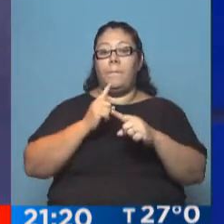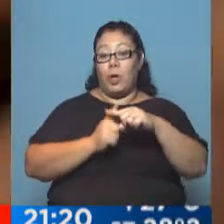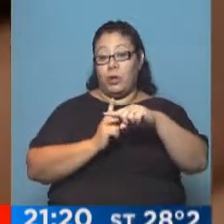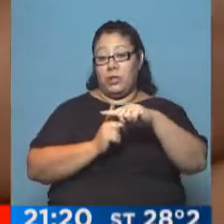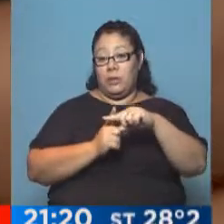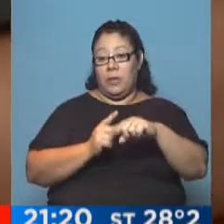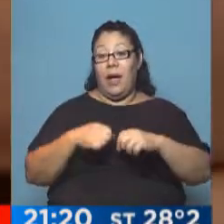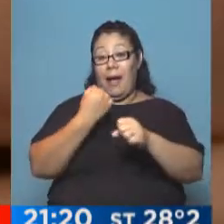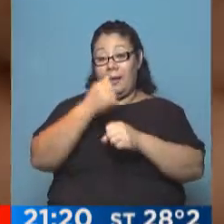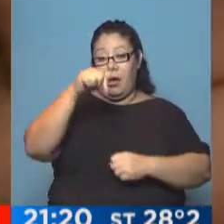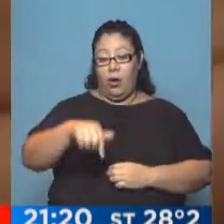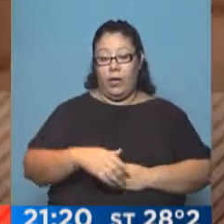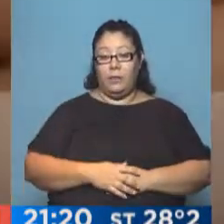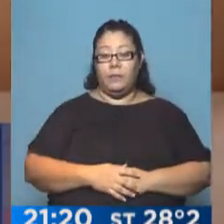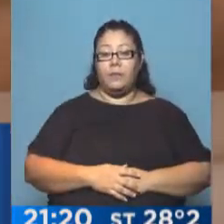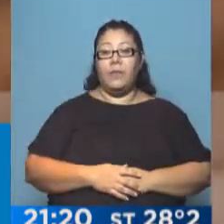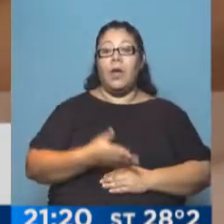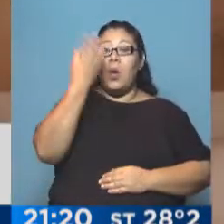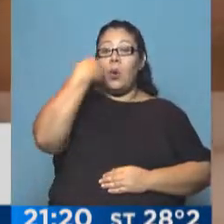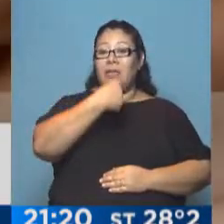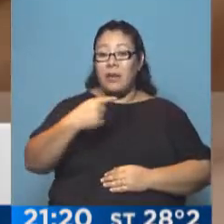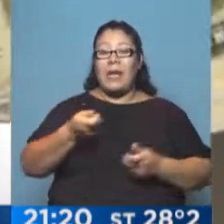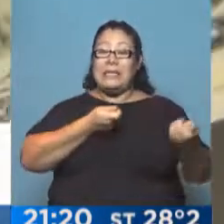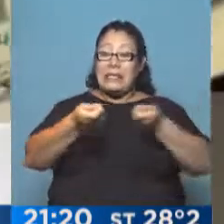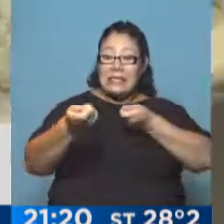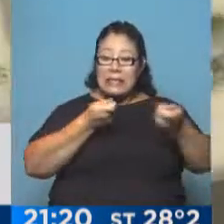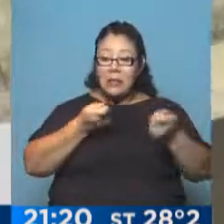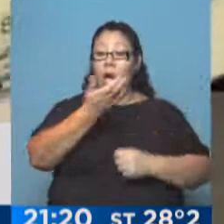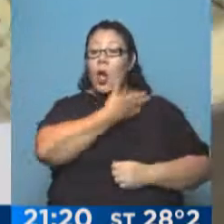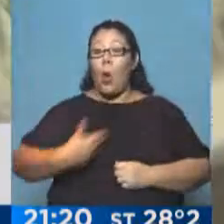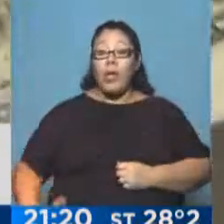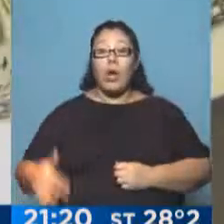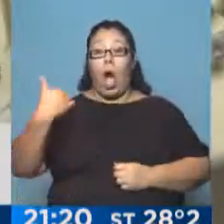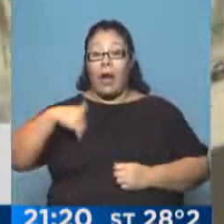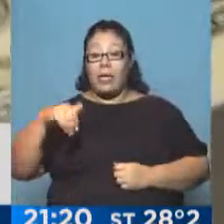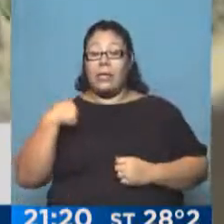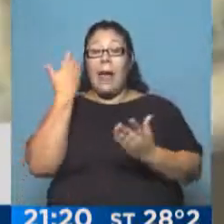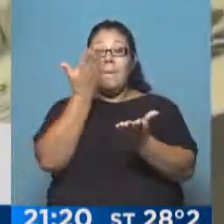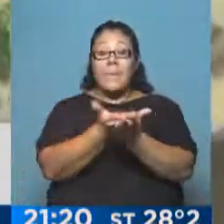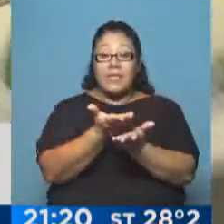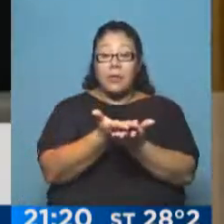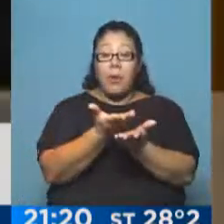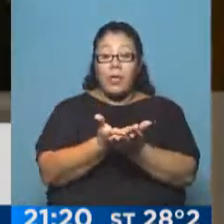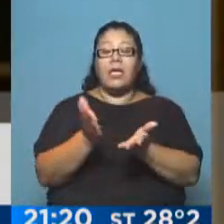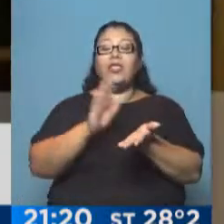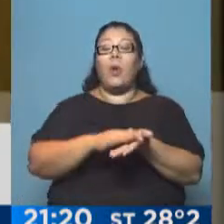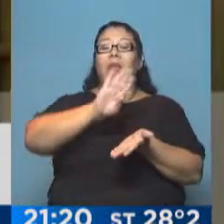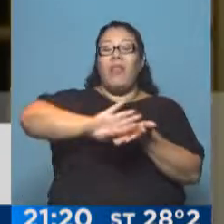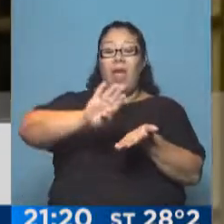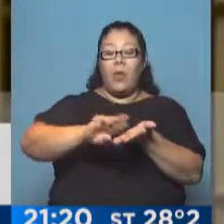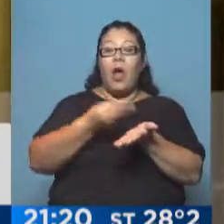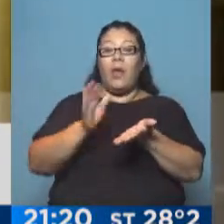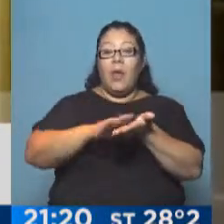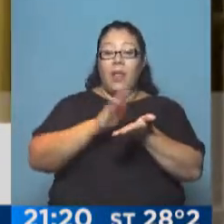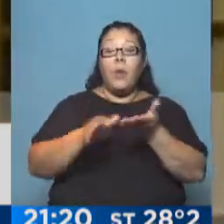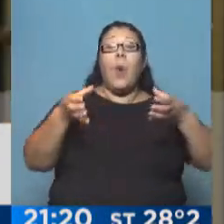momento. Luego de una semana de negociaciones, el Gobierno Nacional presentó su propuesta de reestructuración de la deuda en default a